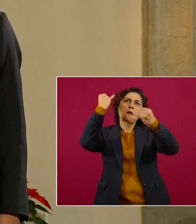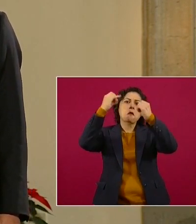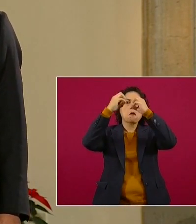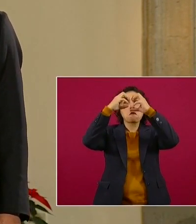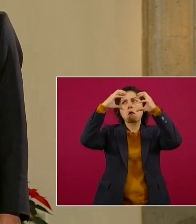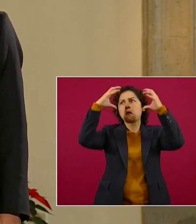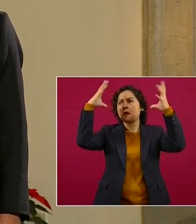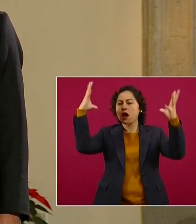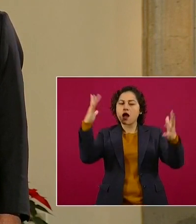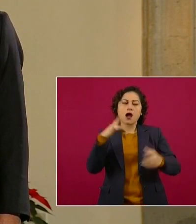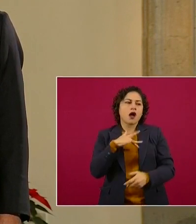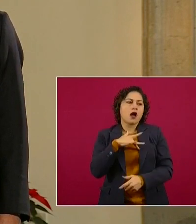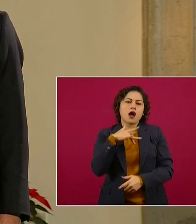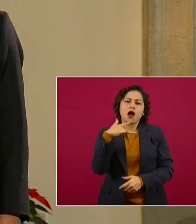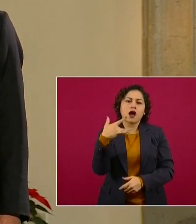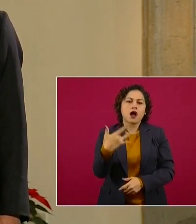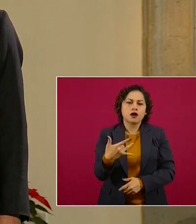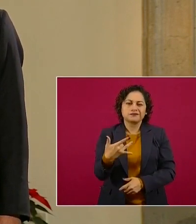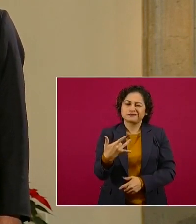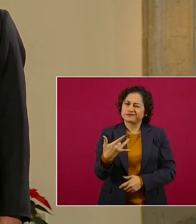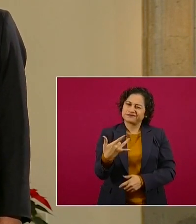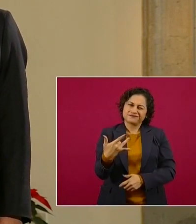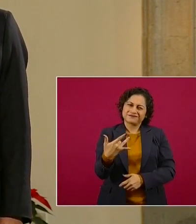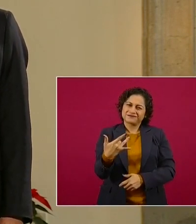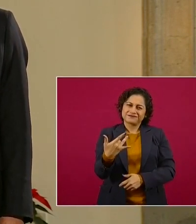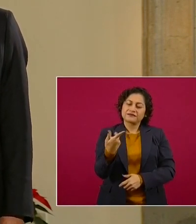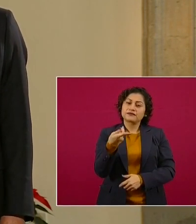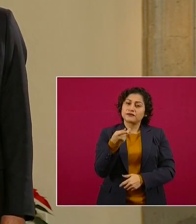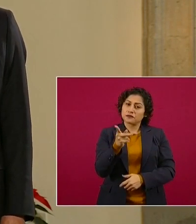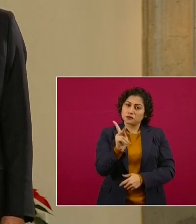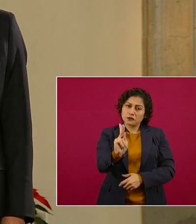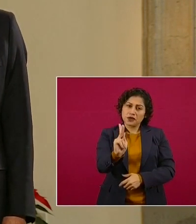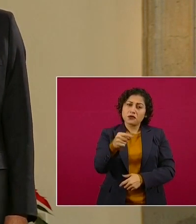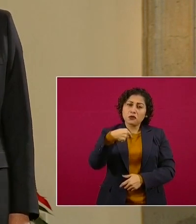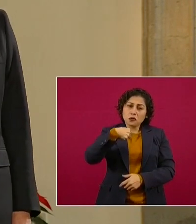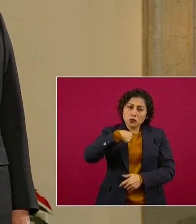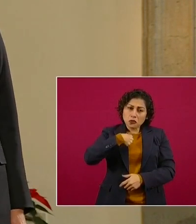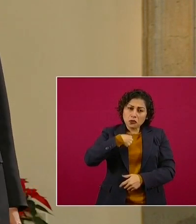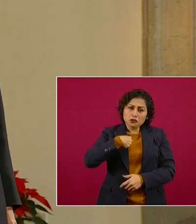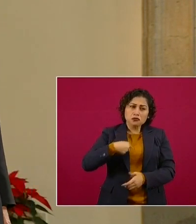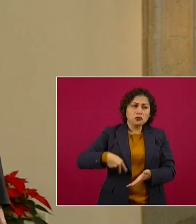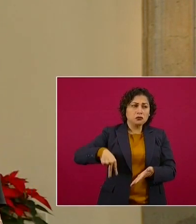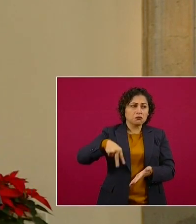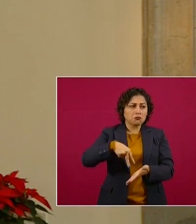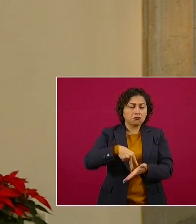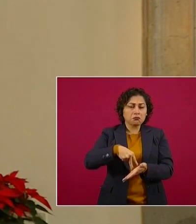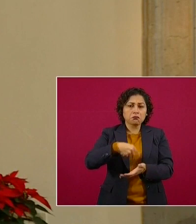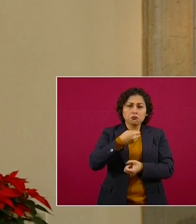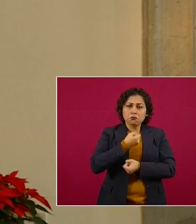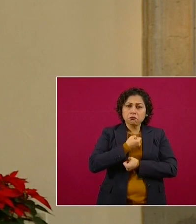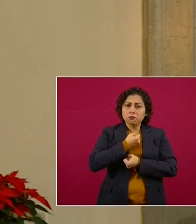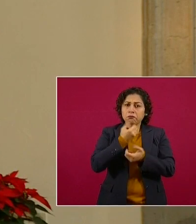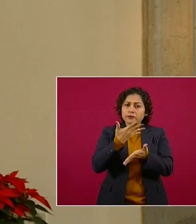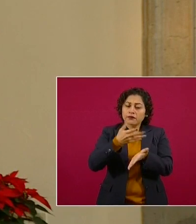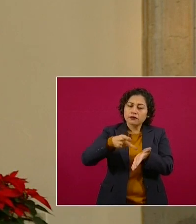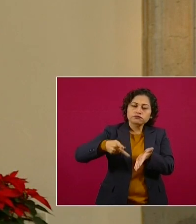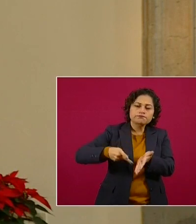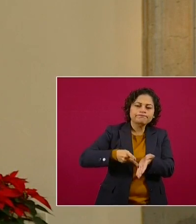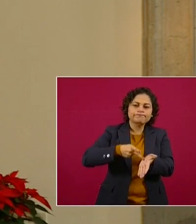pero como siempre lo he dicho y lo sostengo,